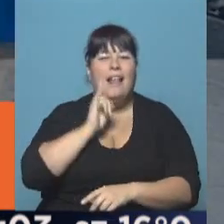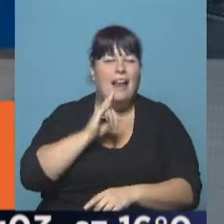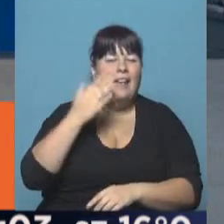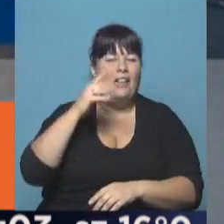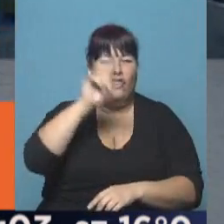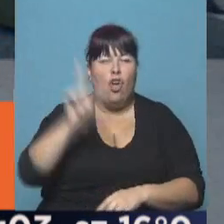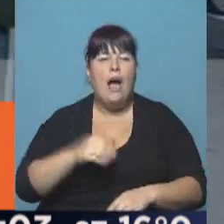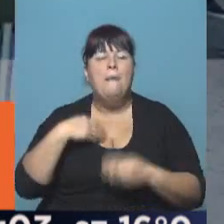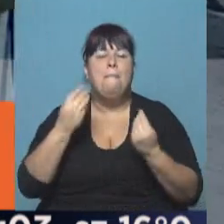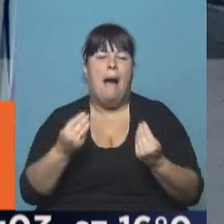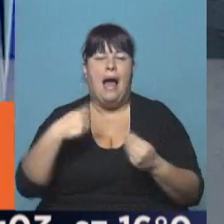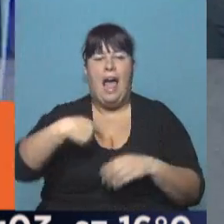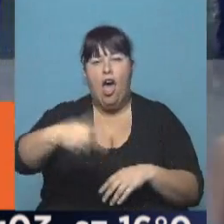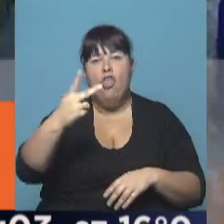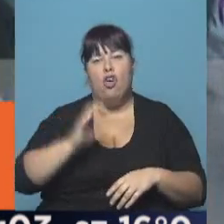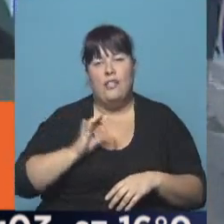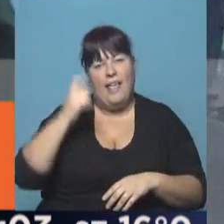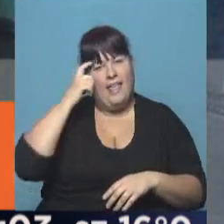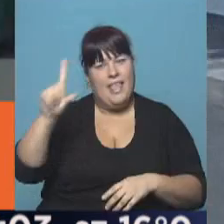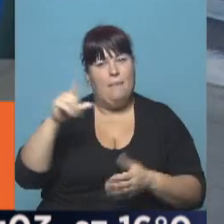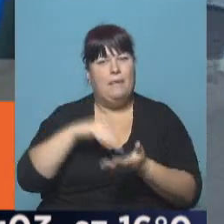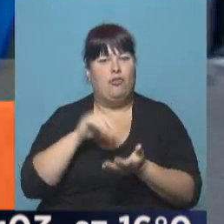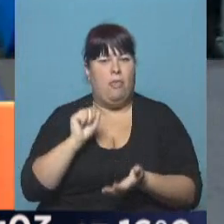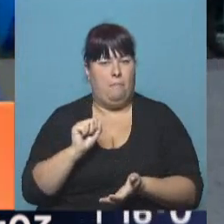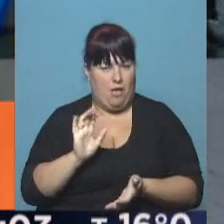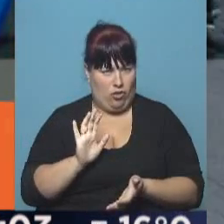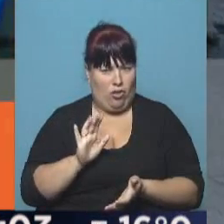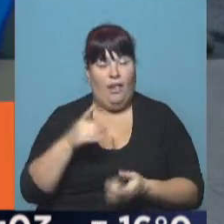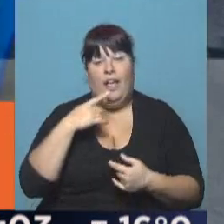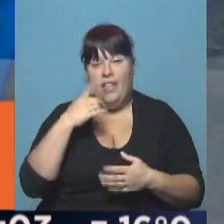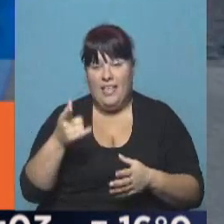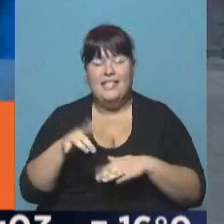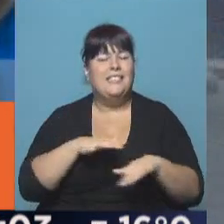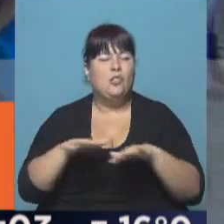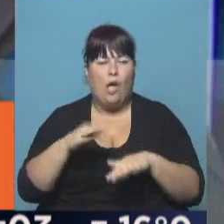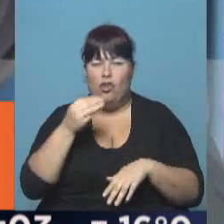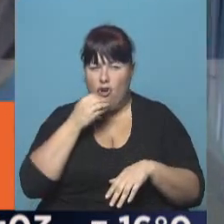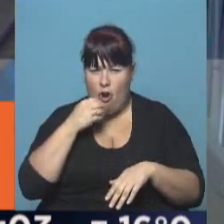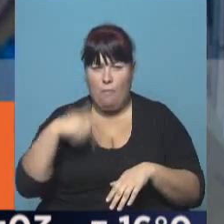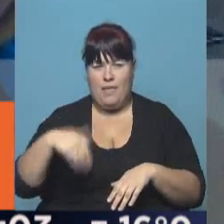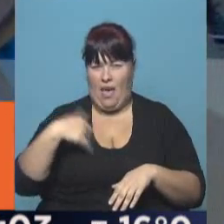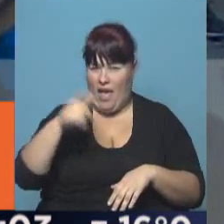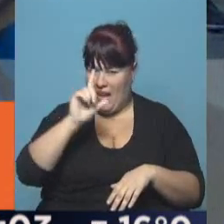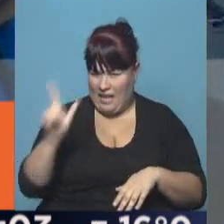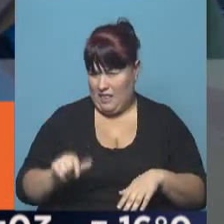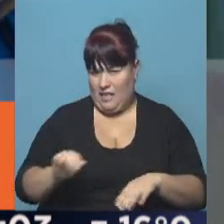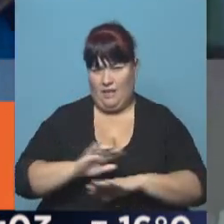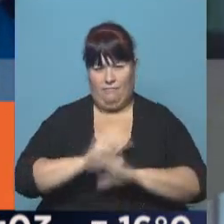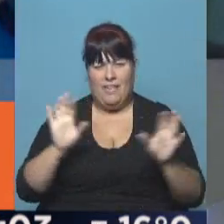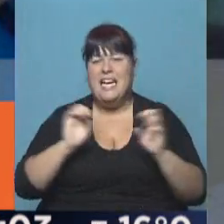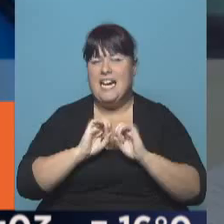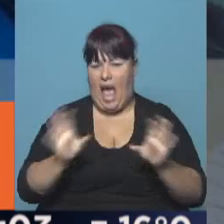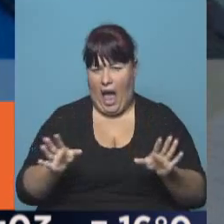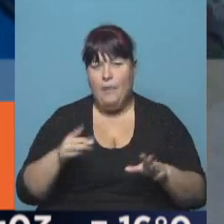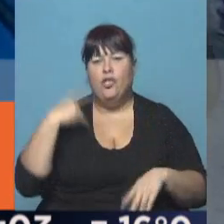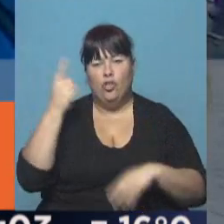todo el país para llevarlo en dos años a 10.000 millones de pesos. Dicen que la situación alimentaria en la República Argentina es grave